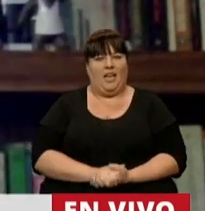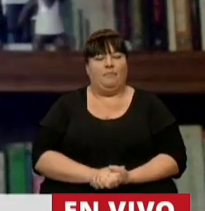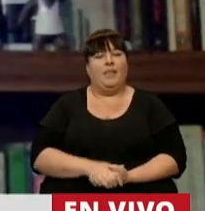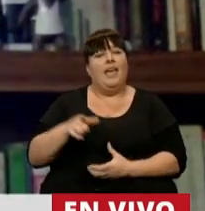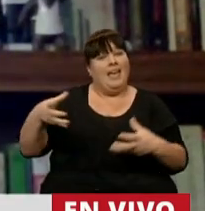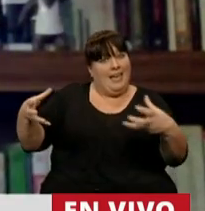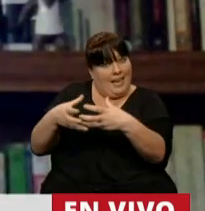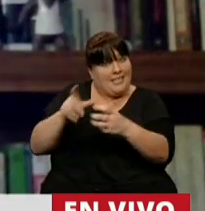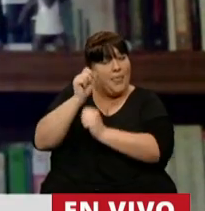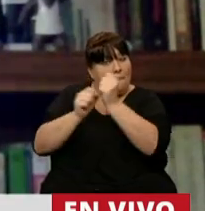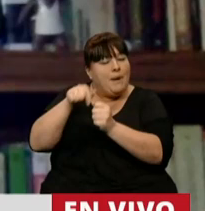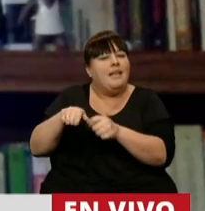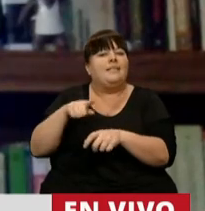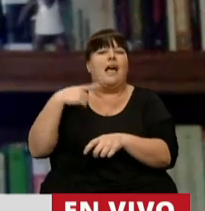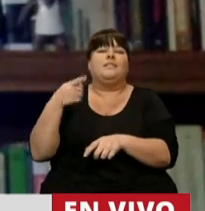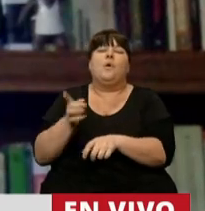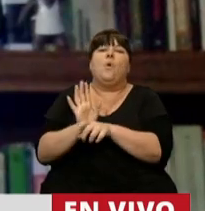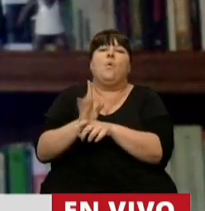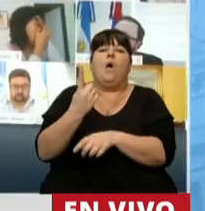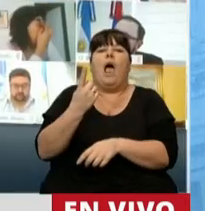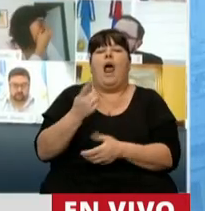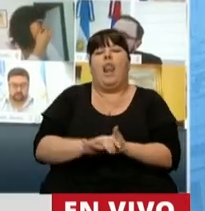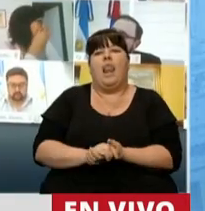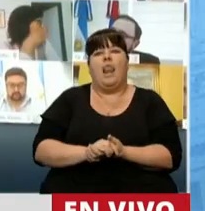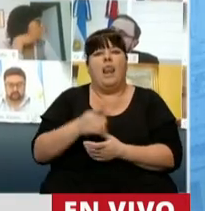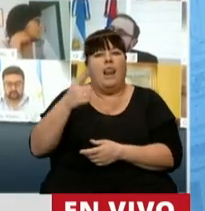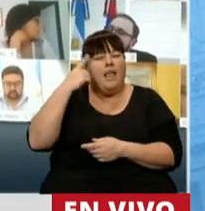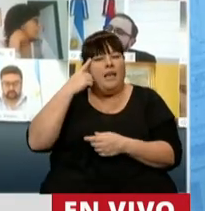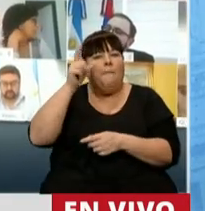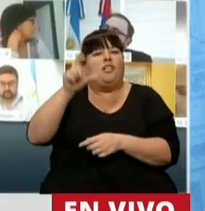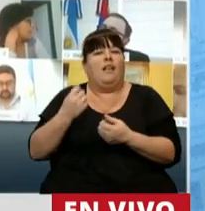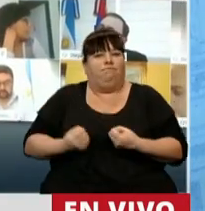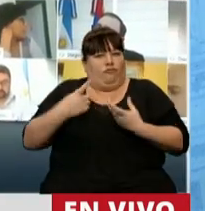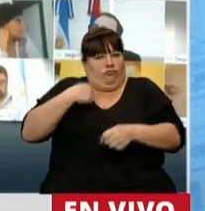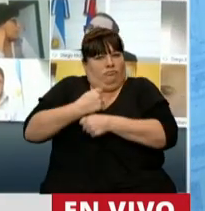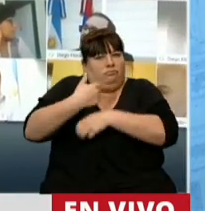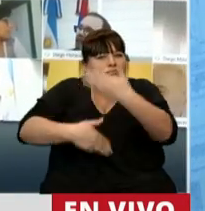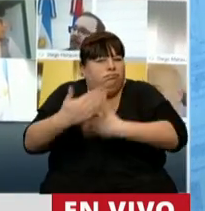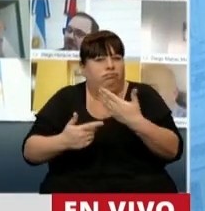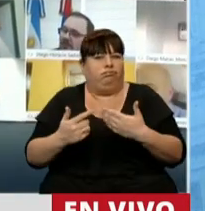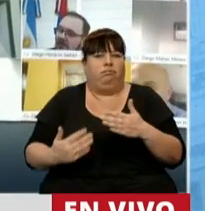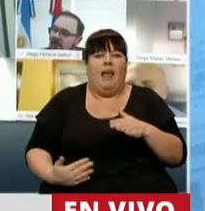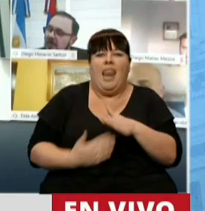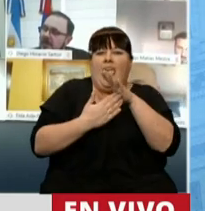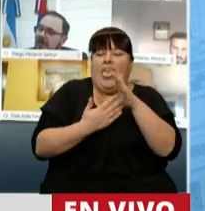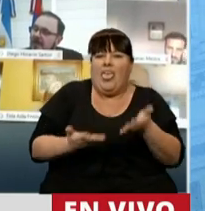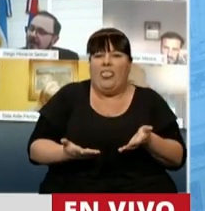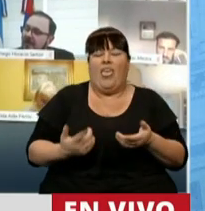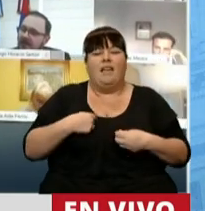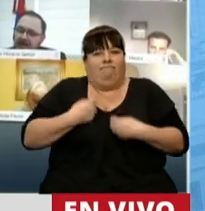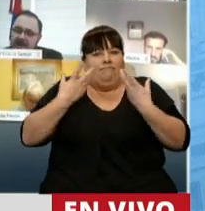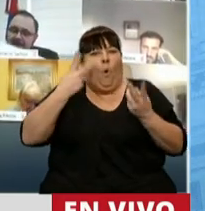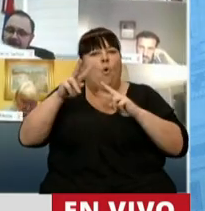Ese sector es el tipo que tiene el espíritu emprendedor, el liderazgo, el